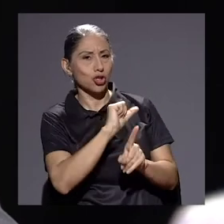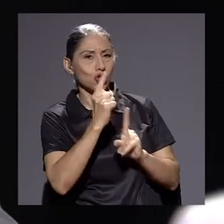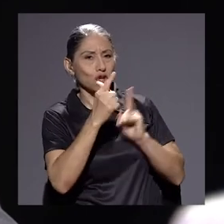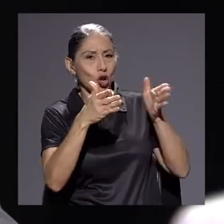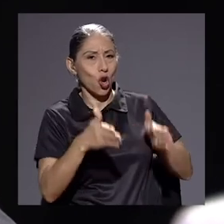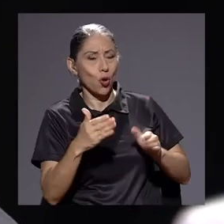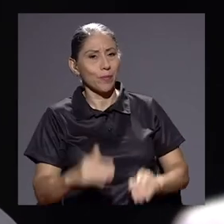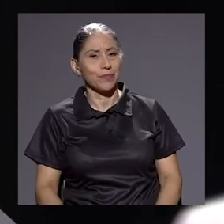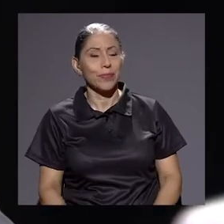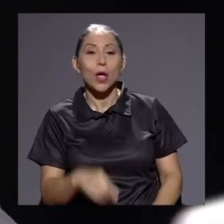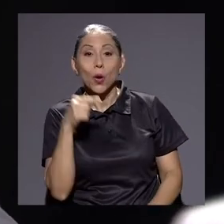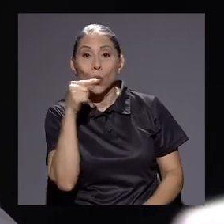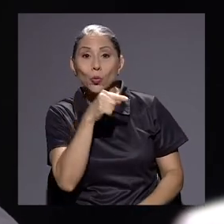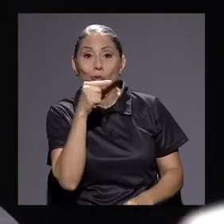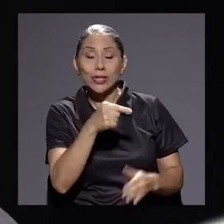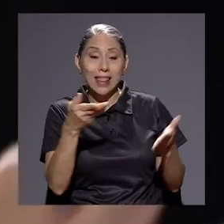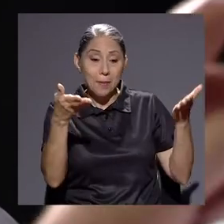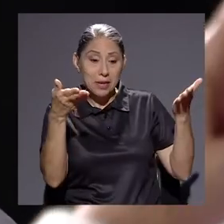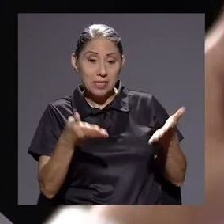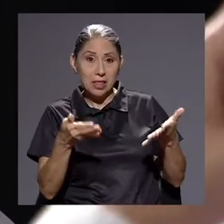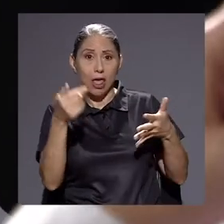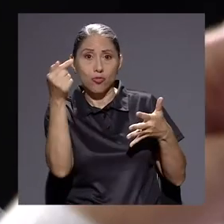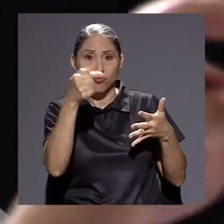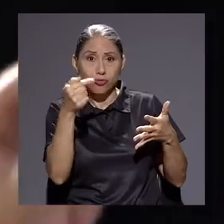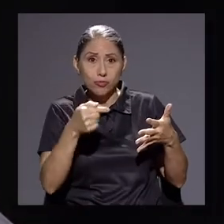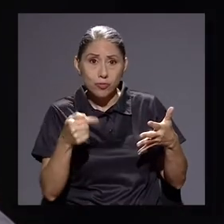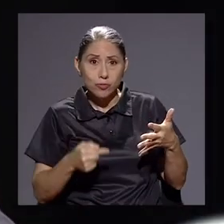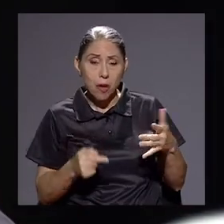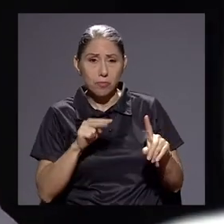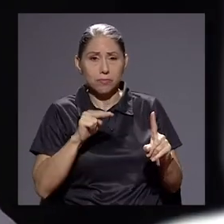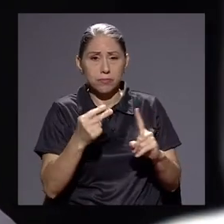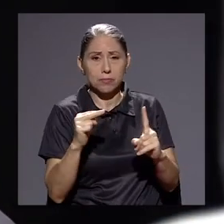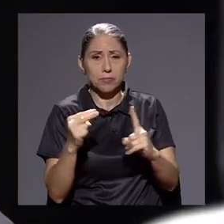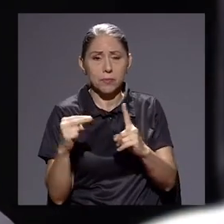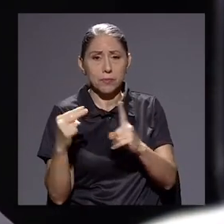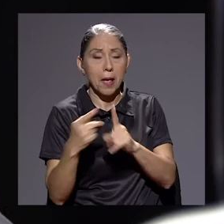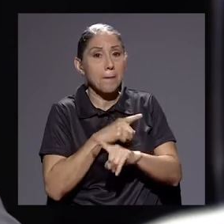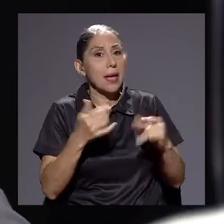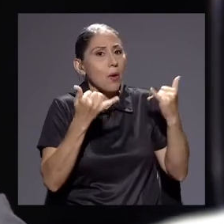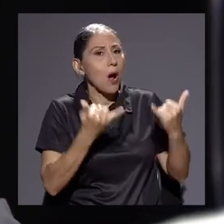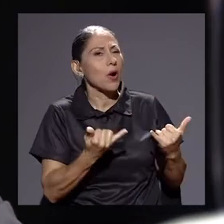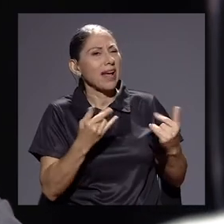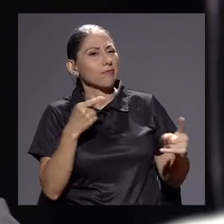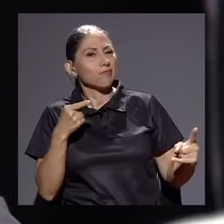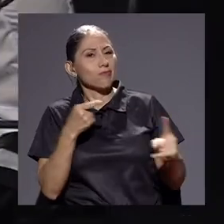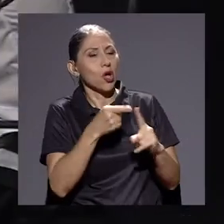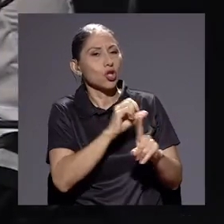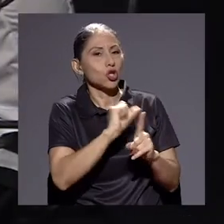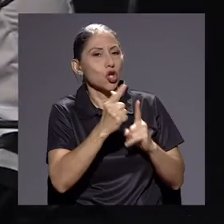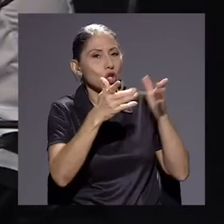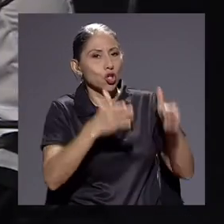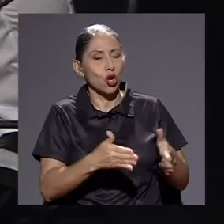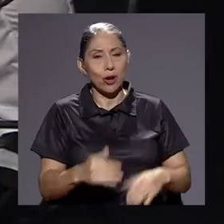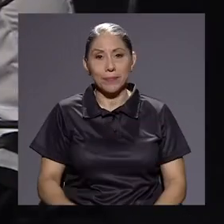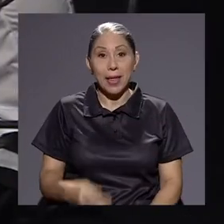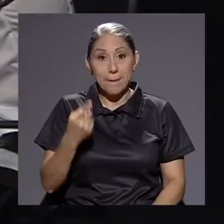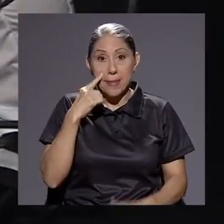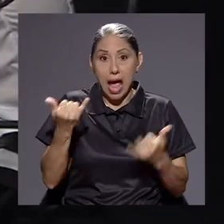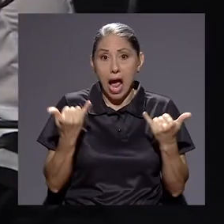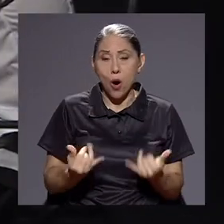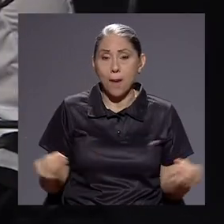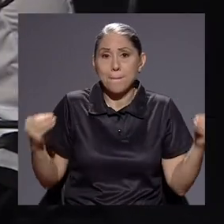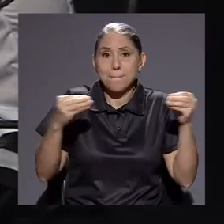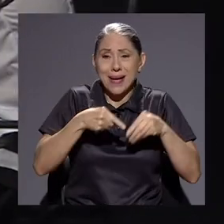Bueno, porque es que usted me ha presentado aquí una batería de muchos ámbitos, pero ahora quiero esa parte. Vea, la violencia